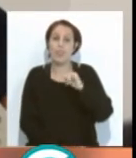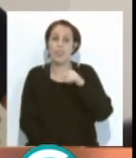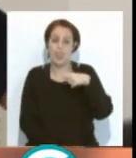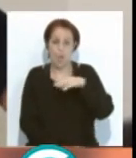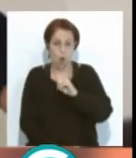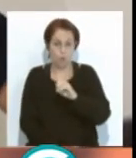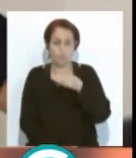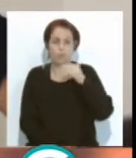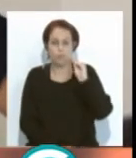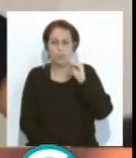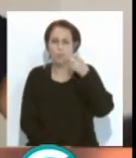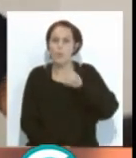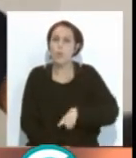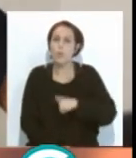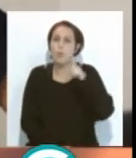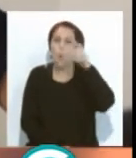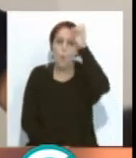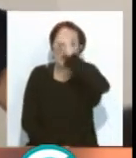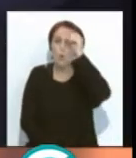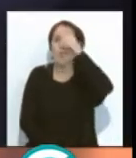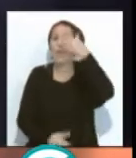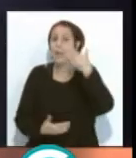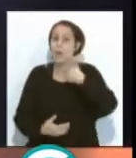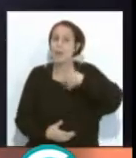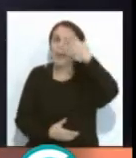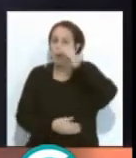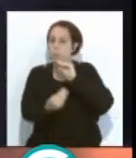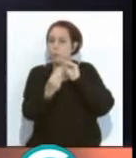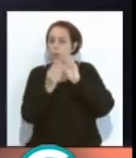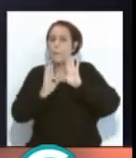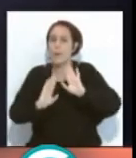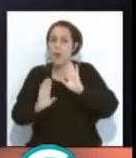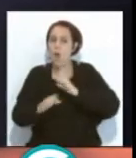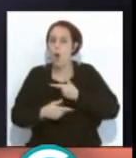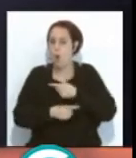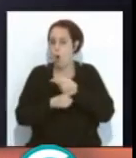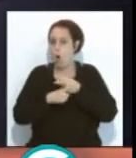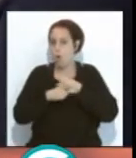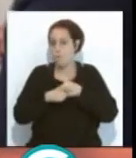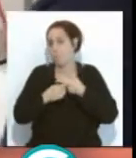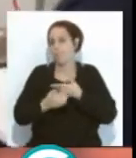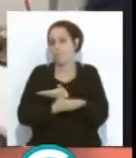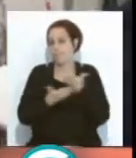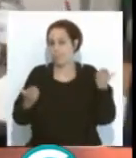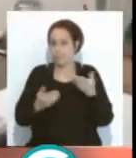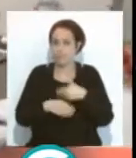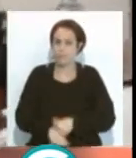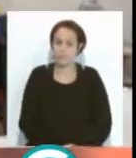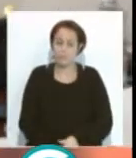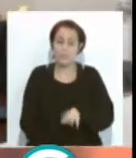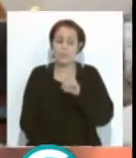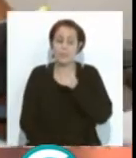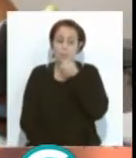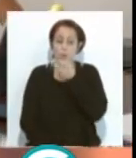te pregunto también tú de qué opinión eres. Creo que la sé, pero compártelo con nosotros y con toda la audiencia. Sí,